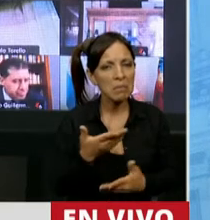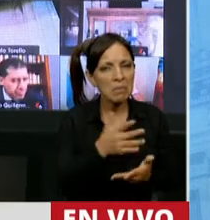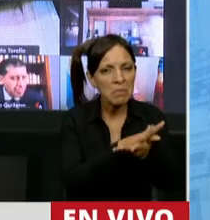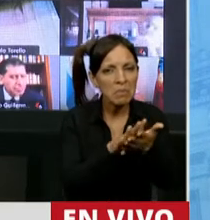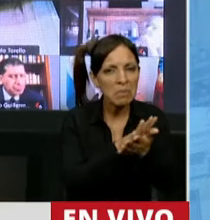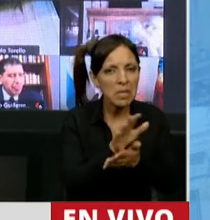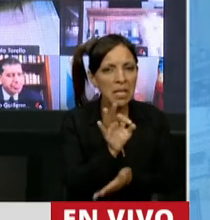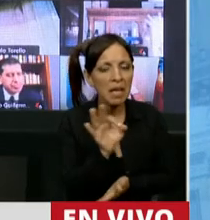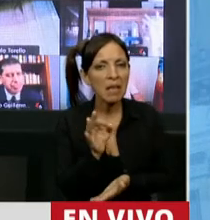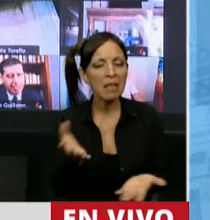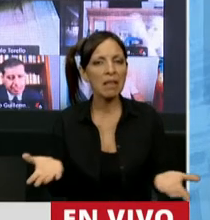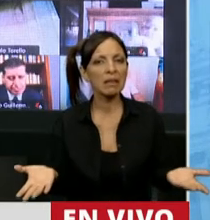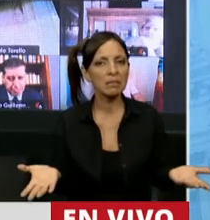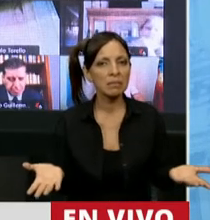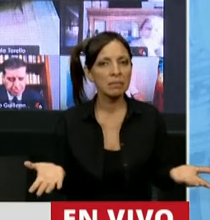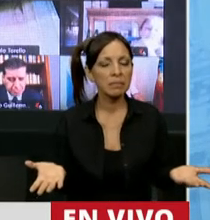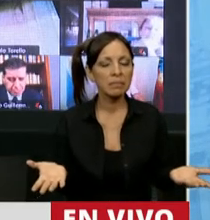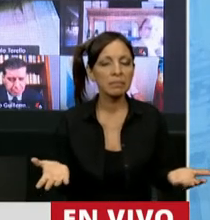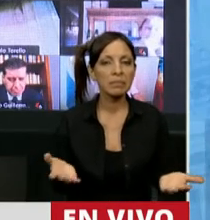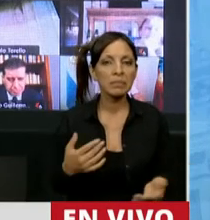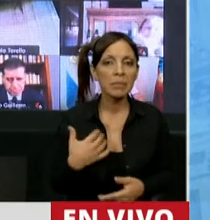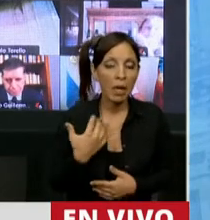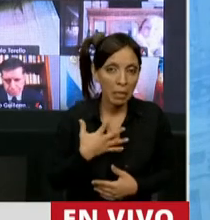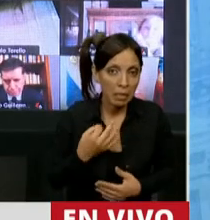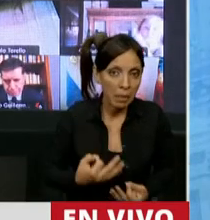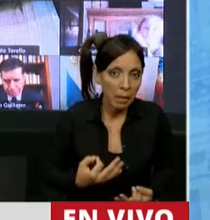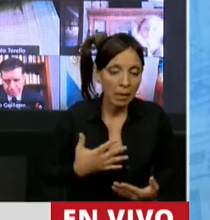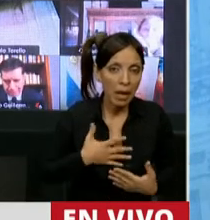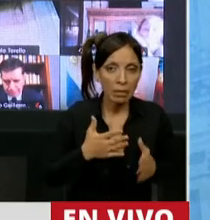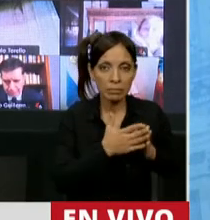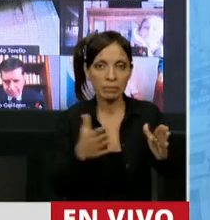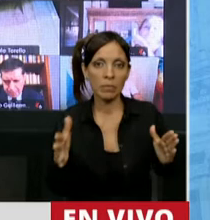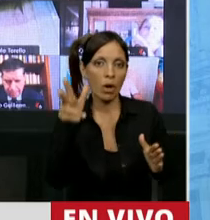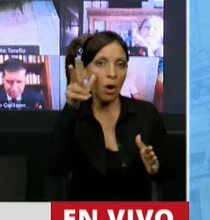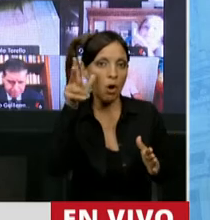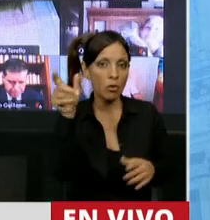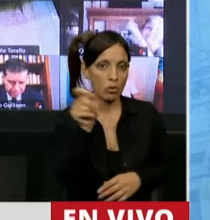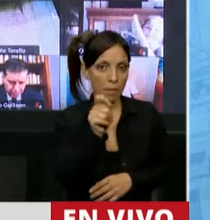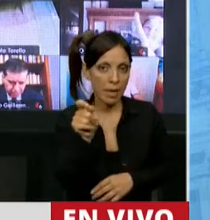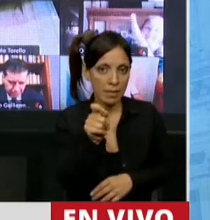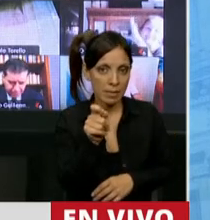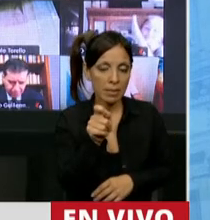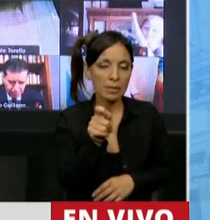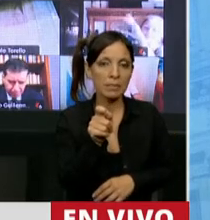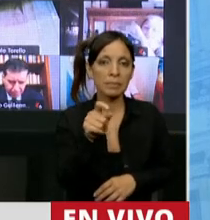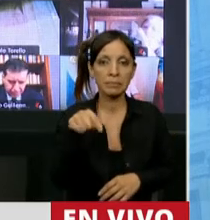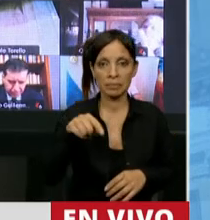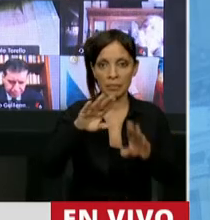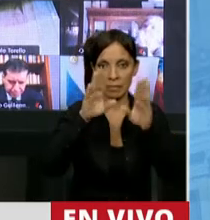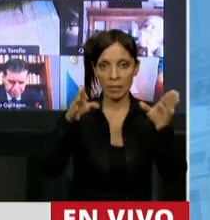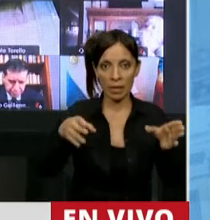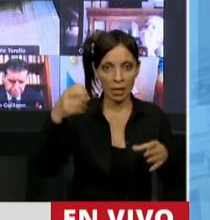que en estos más de 8 meses que esta casa